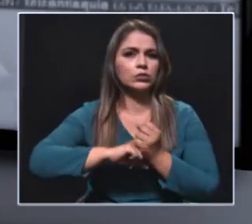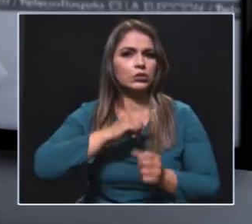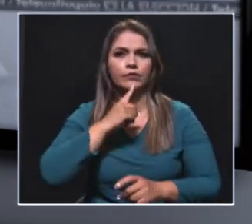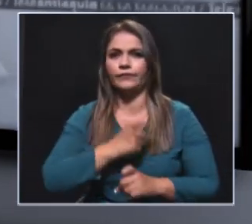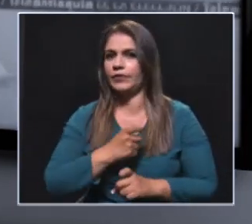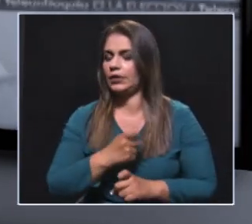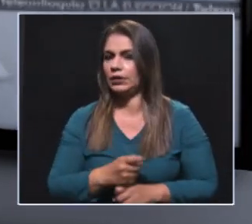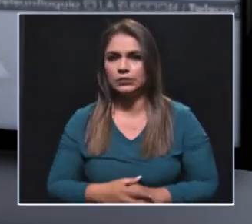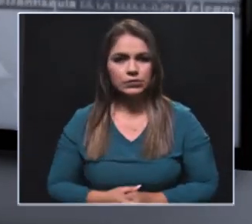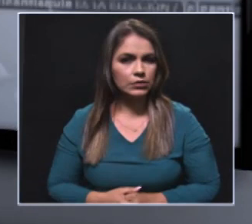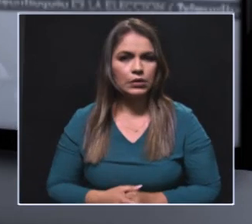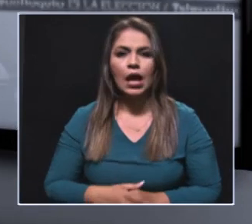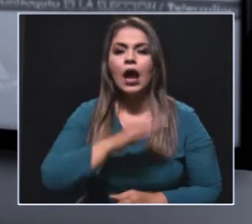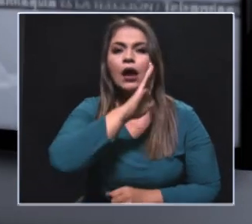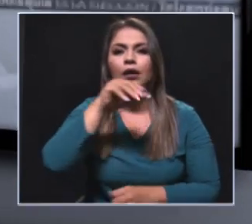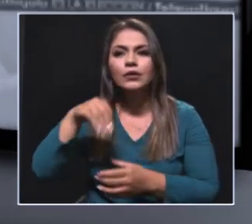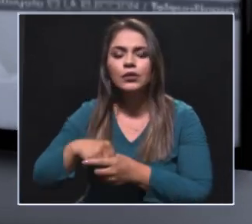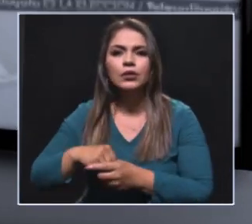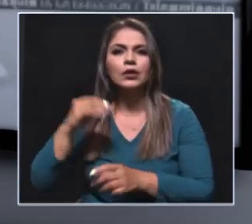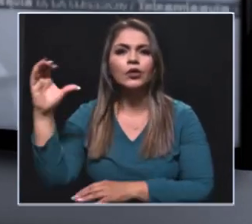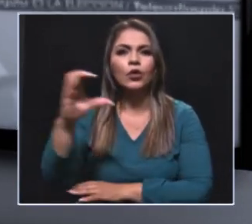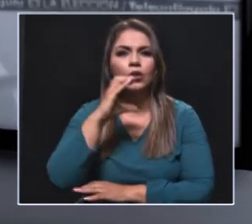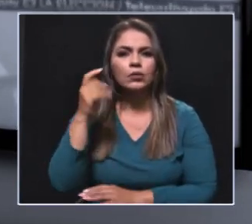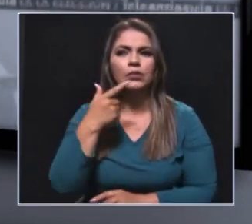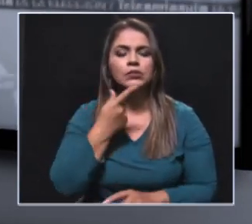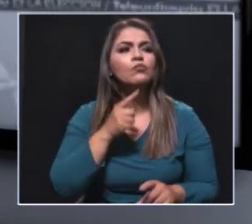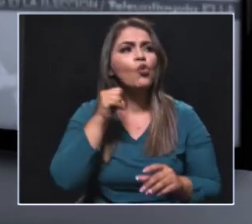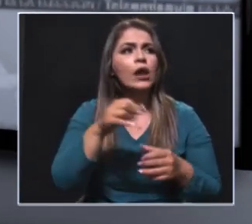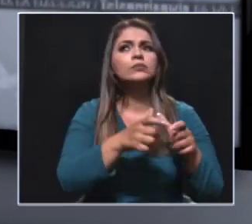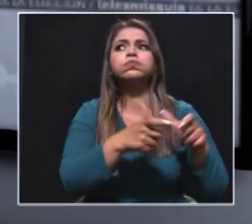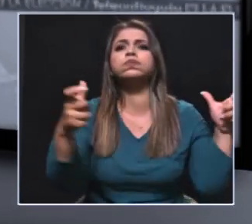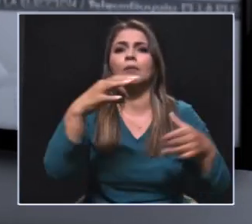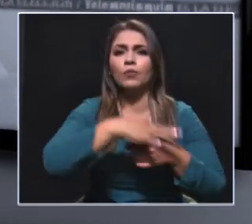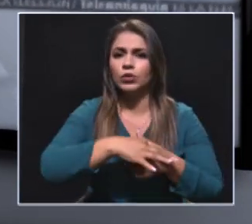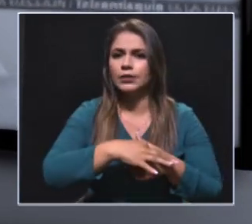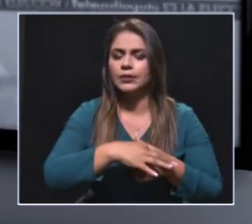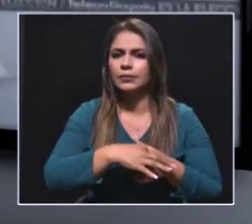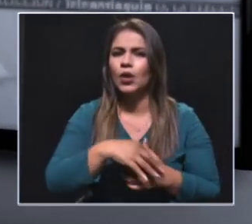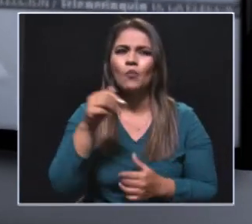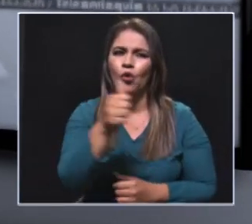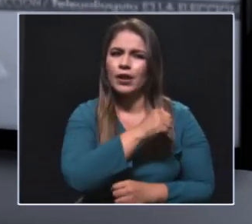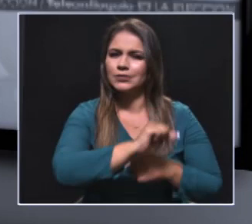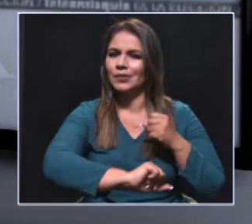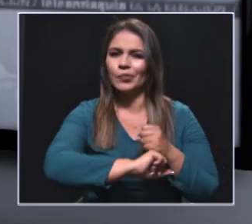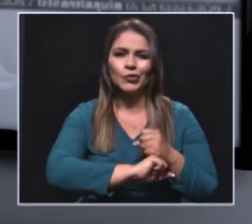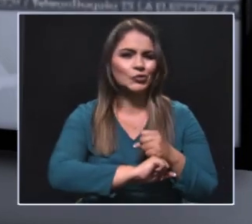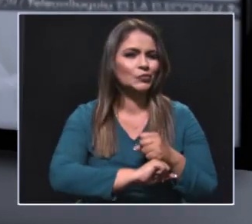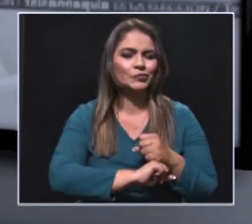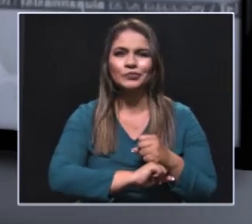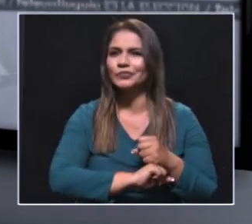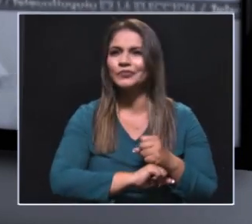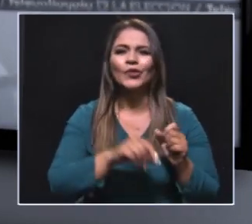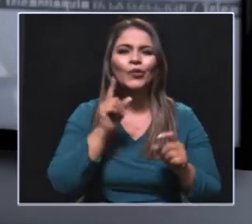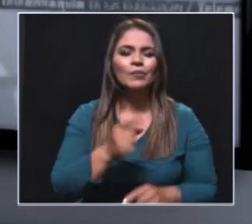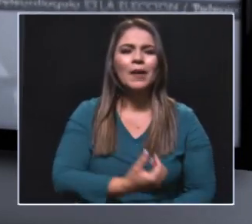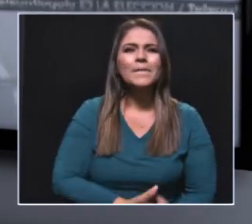Antioquia y en Colombia, las cifras dicen que hay más mujeres que hombres, su capacidad de votar. ¿También esa cultura política o